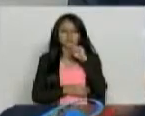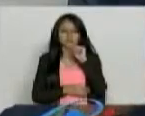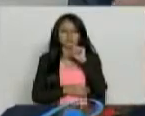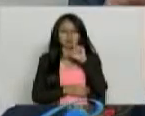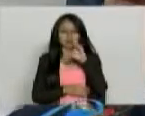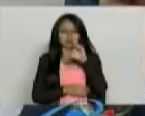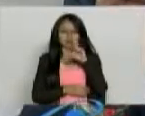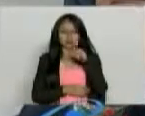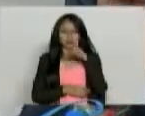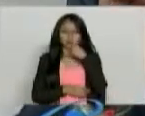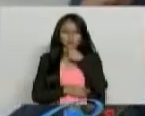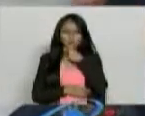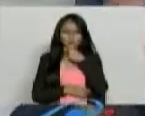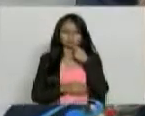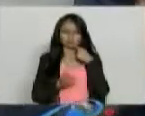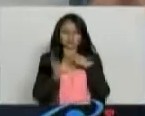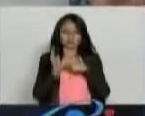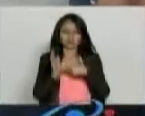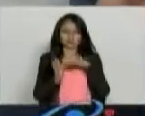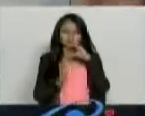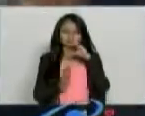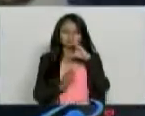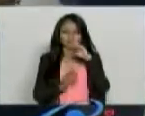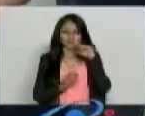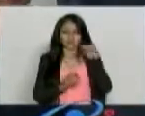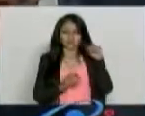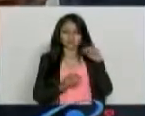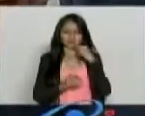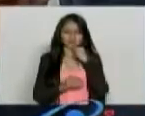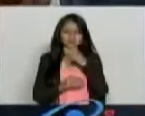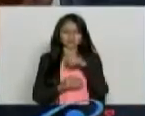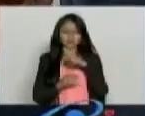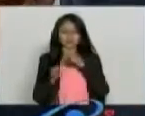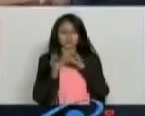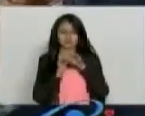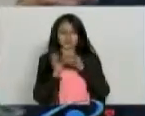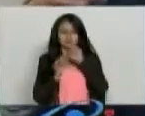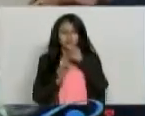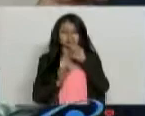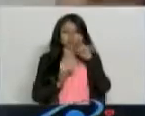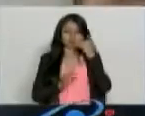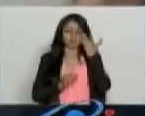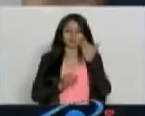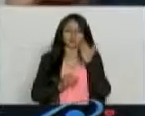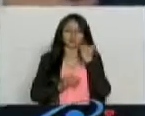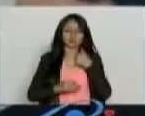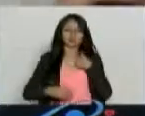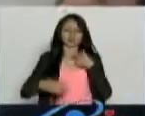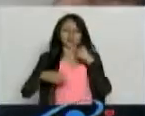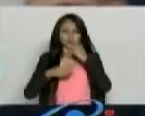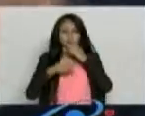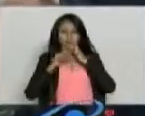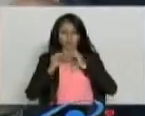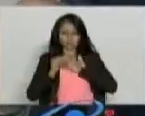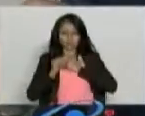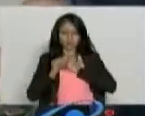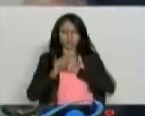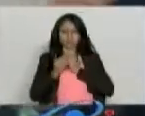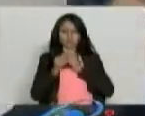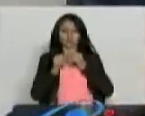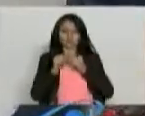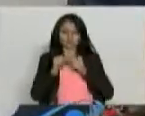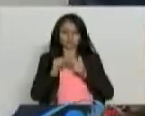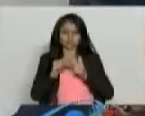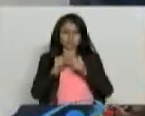Y uno se dice que uno tarda 21 días en conseguir un hábito